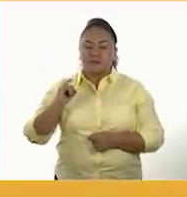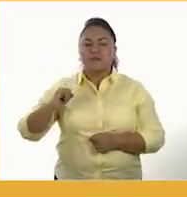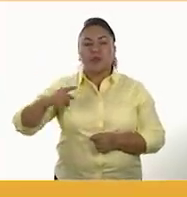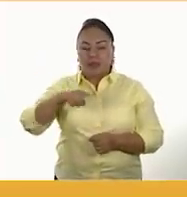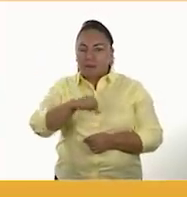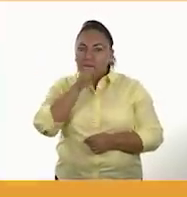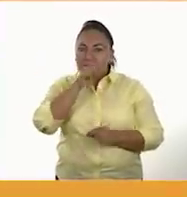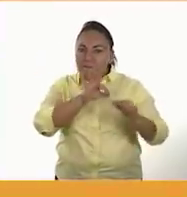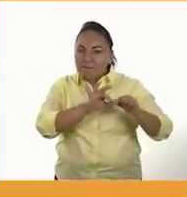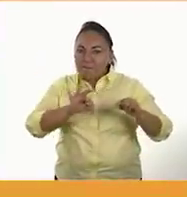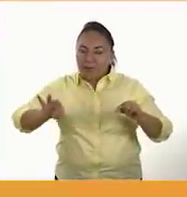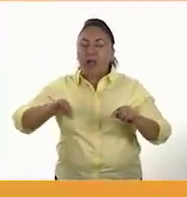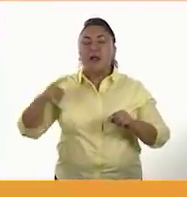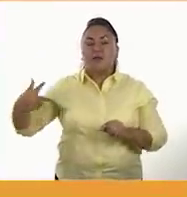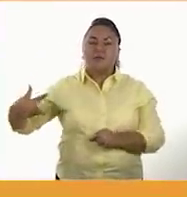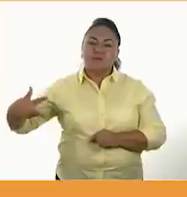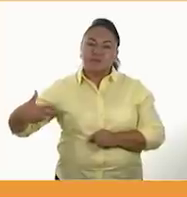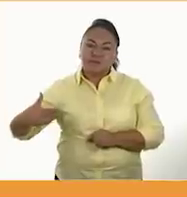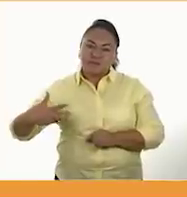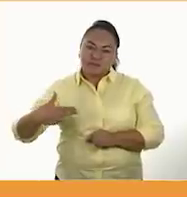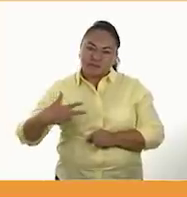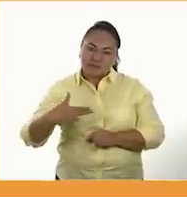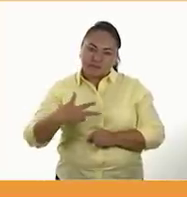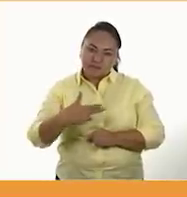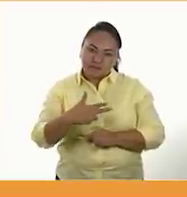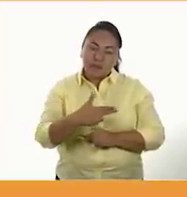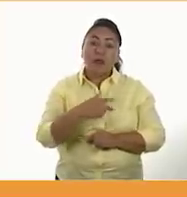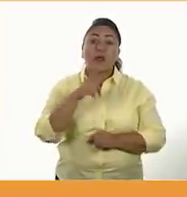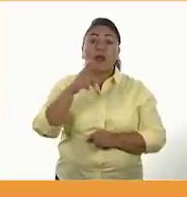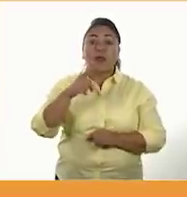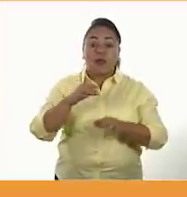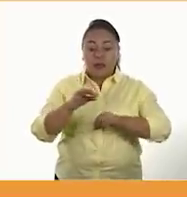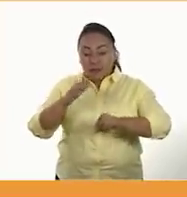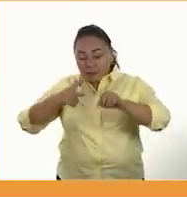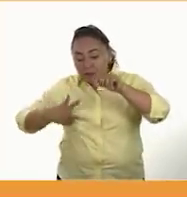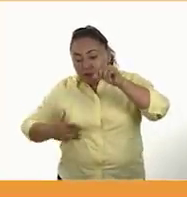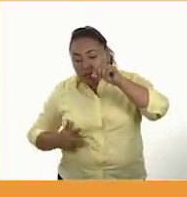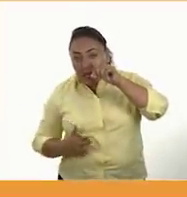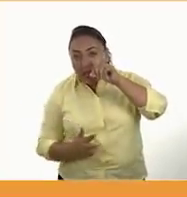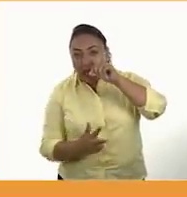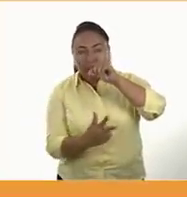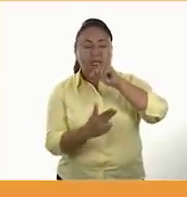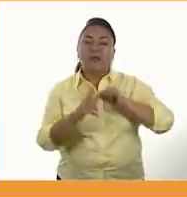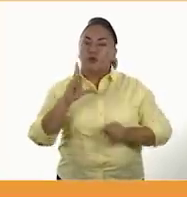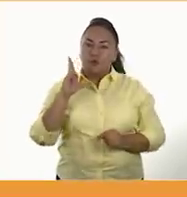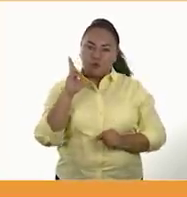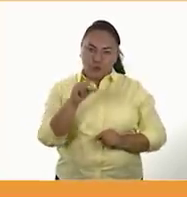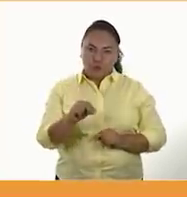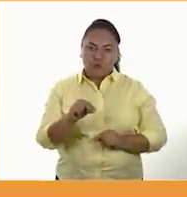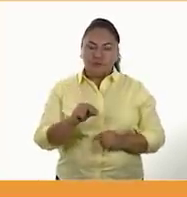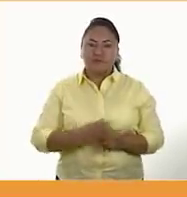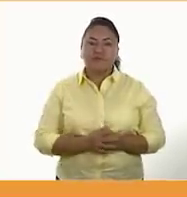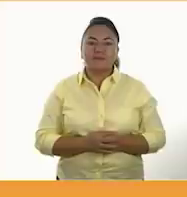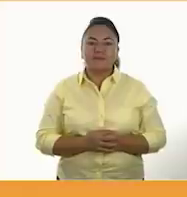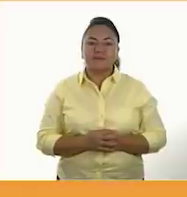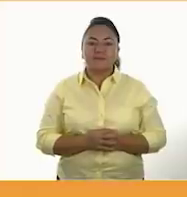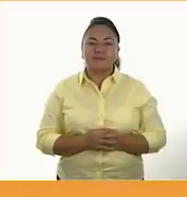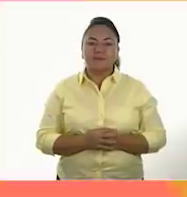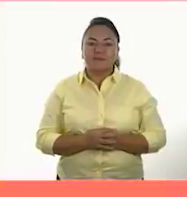horizontal que marcaste. Asegúrate de cortar por fuera de la playera. No introduzcas las tijeras en ella.